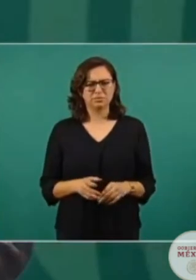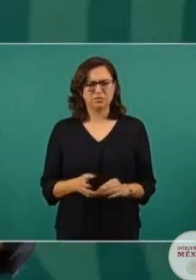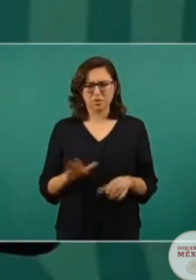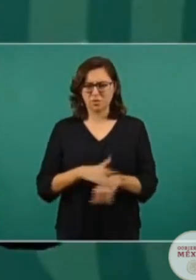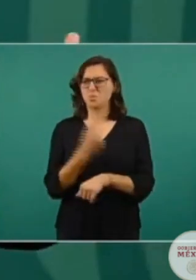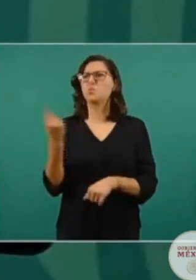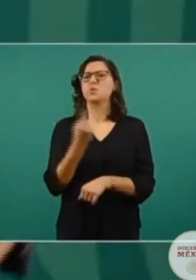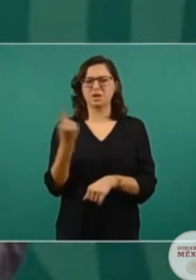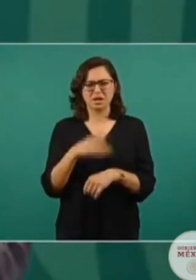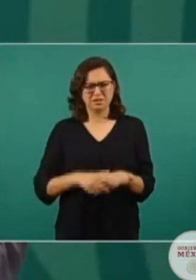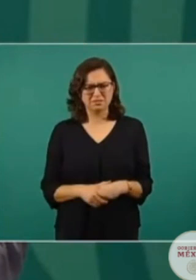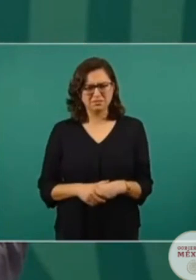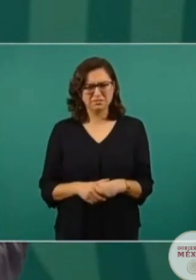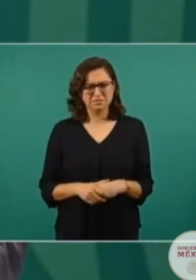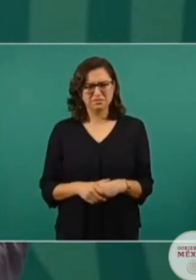¿Cómo es eso?